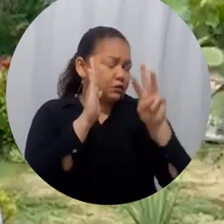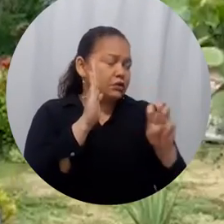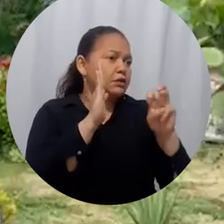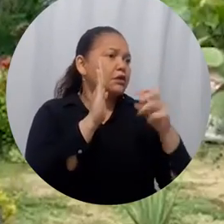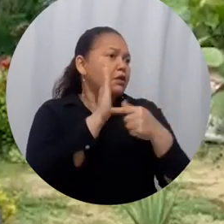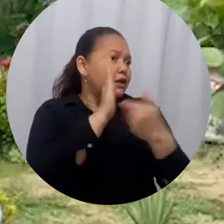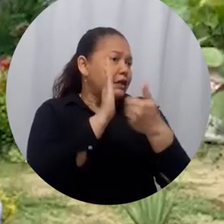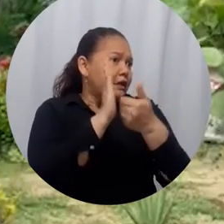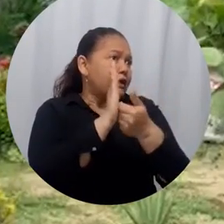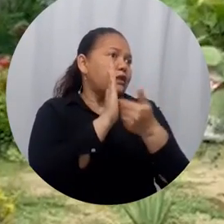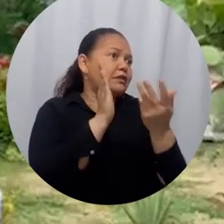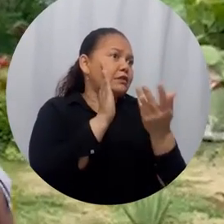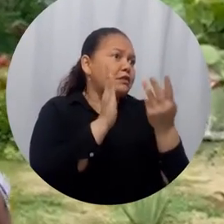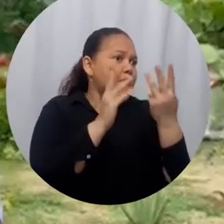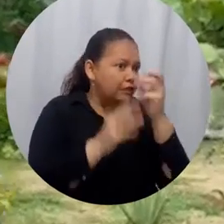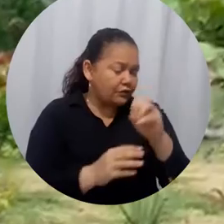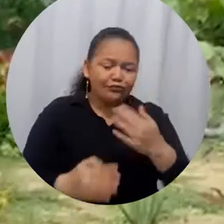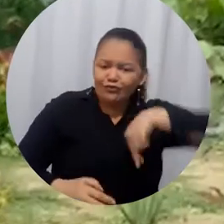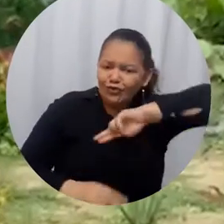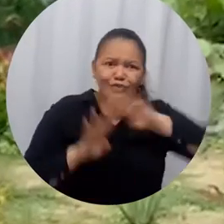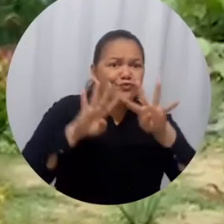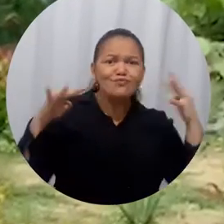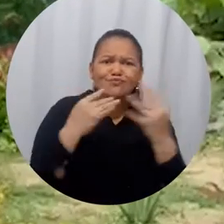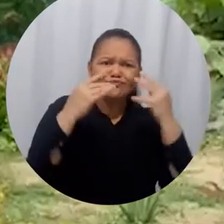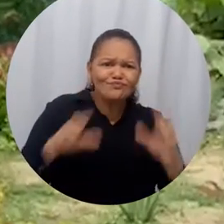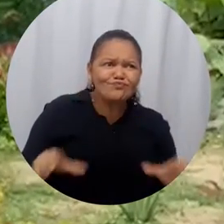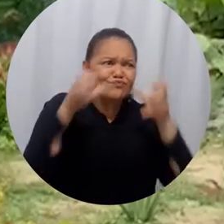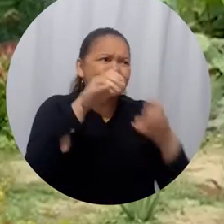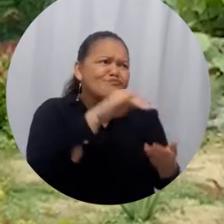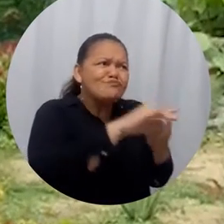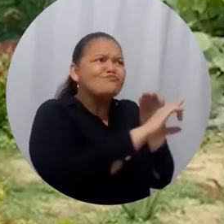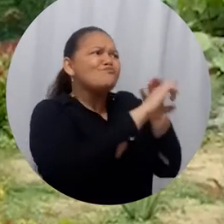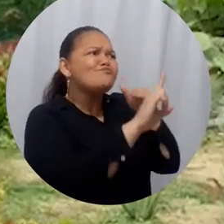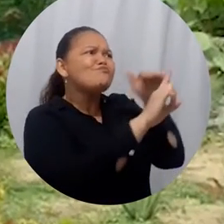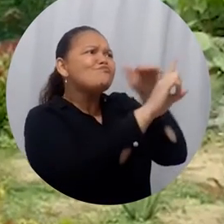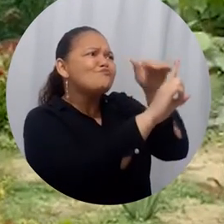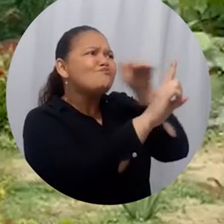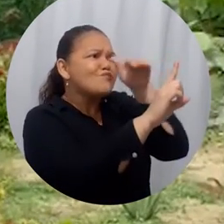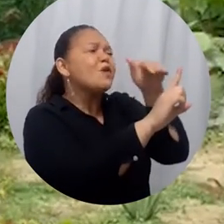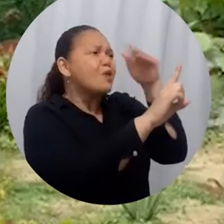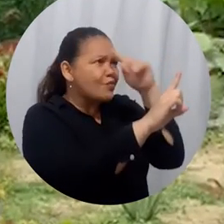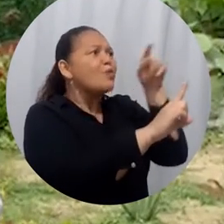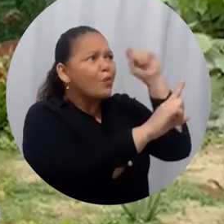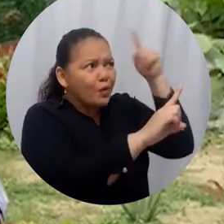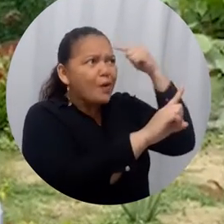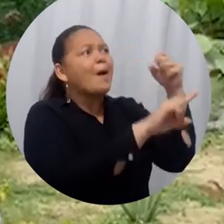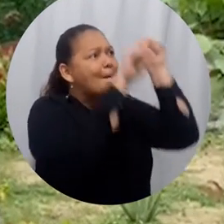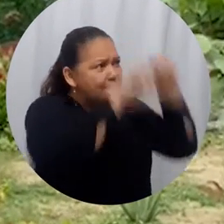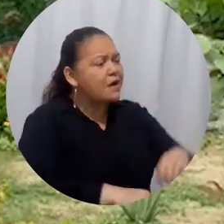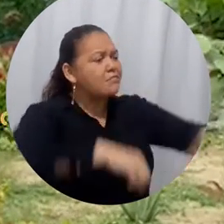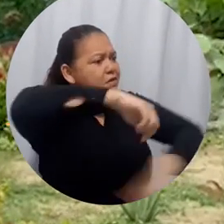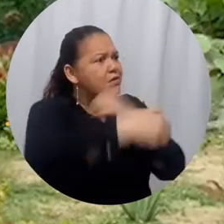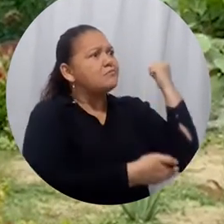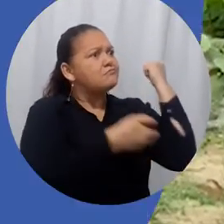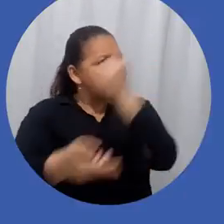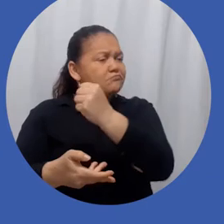Nosotros desde el Congreso lideraremos lo que sea menester, liderar, a efecto de conseguir ese aval por parte del Ministerio